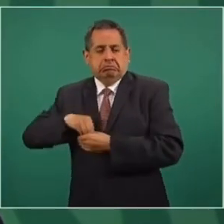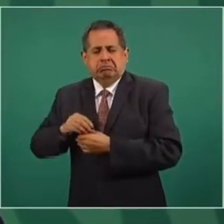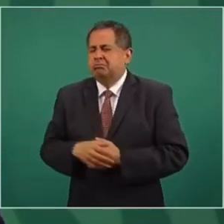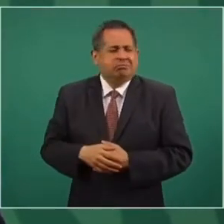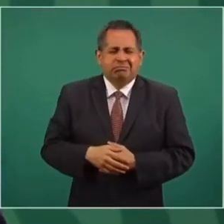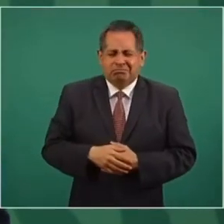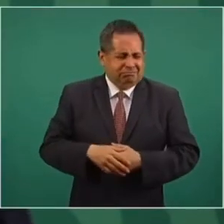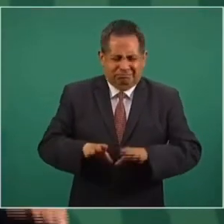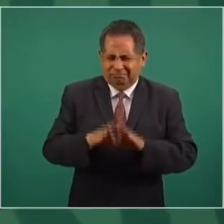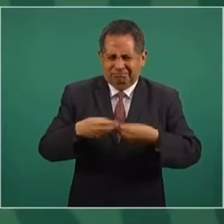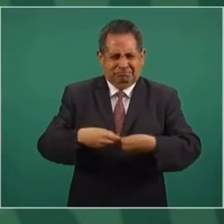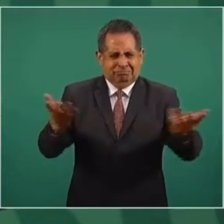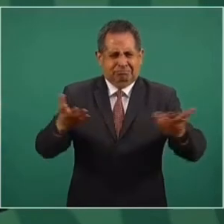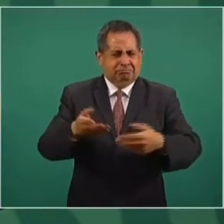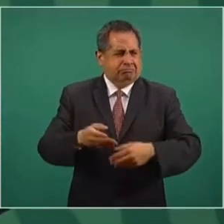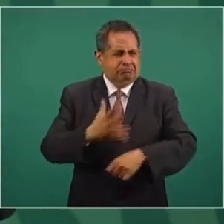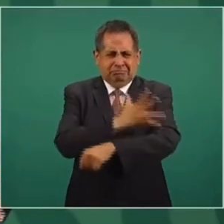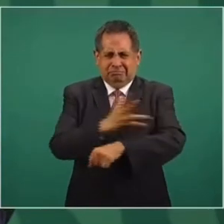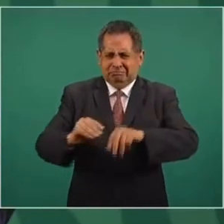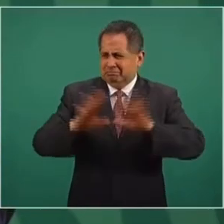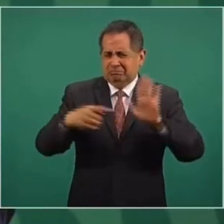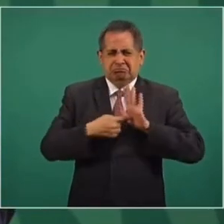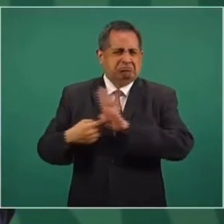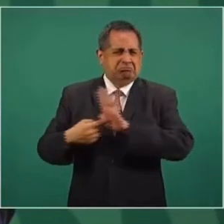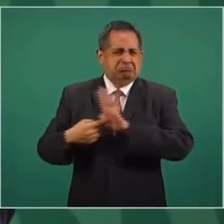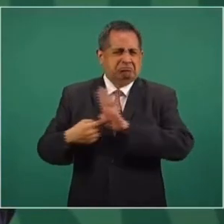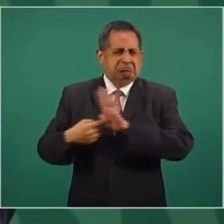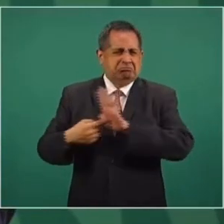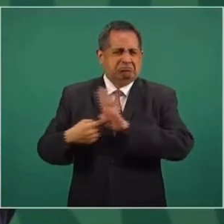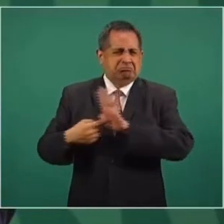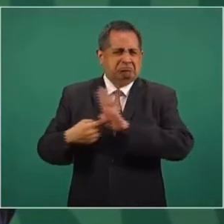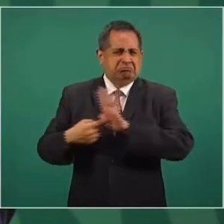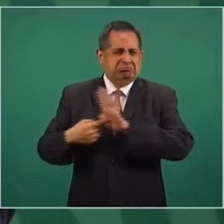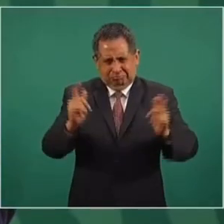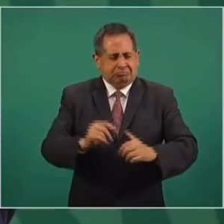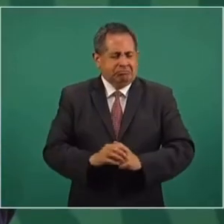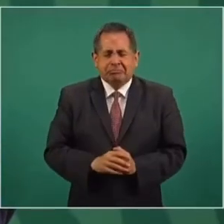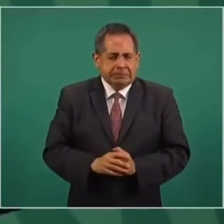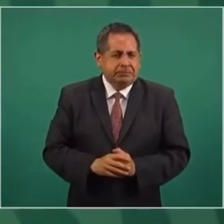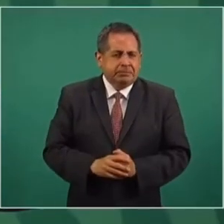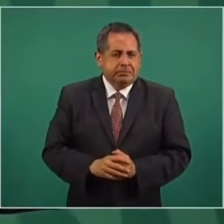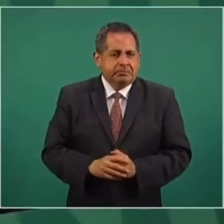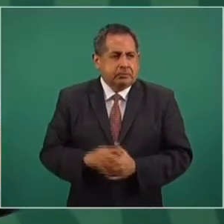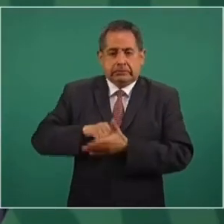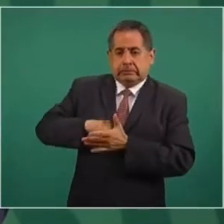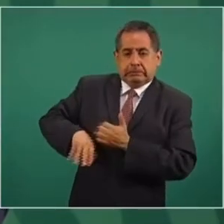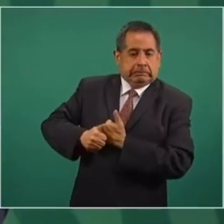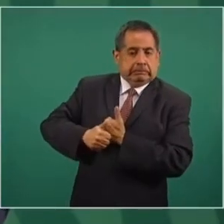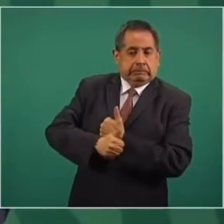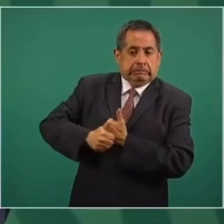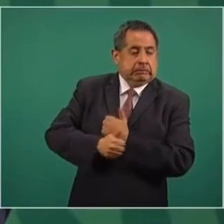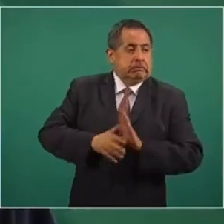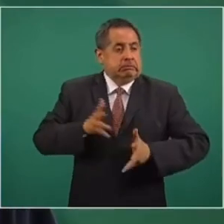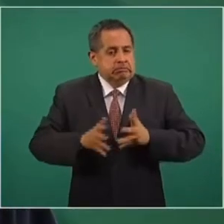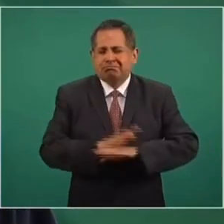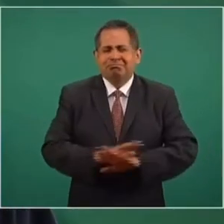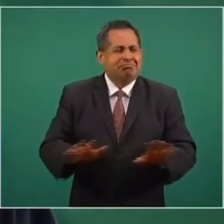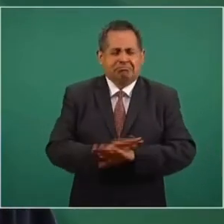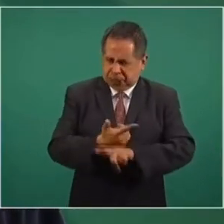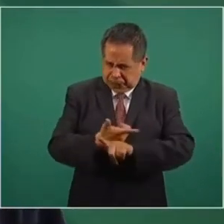total, absoluta. No tenemos nada que ocultar.